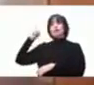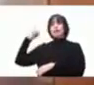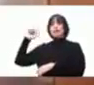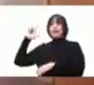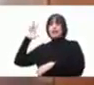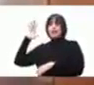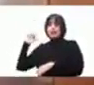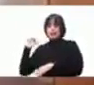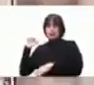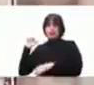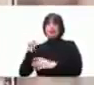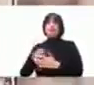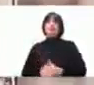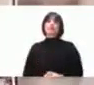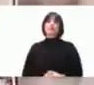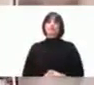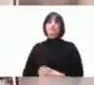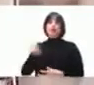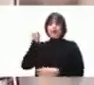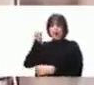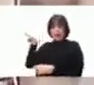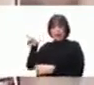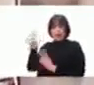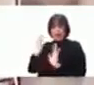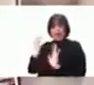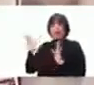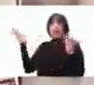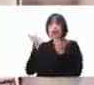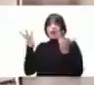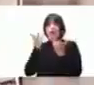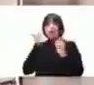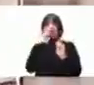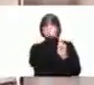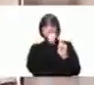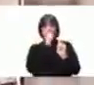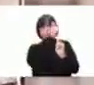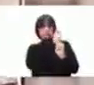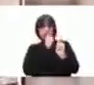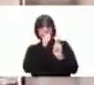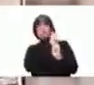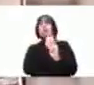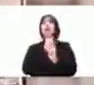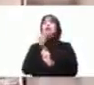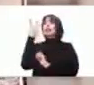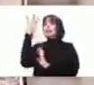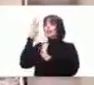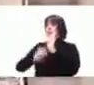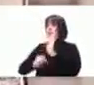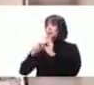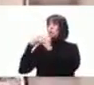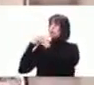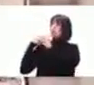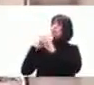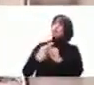Calderón Casiano él hizo la escultura en tres meses